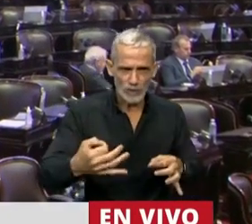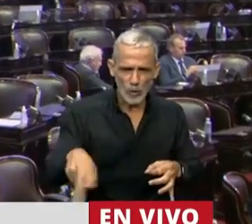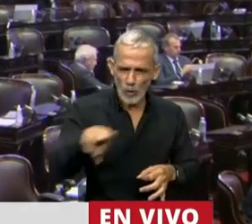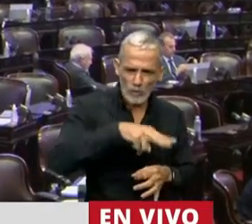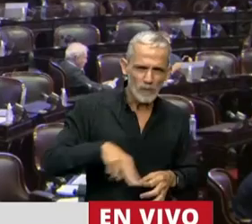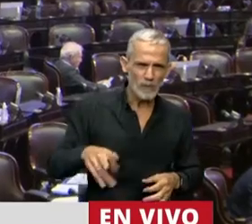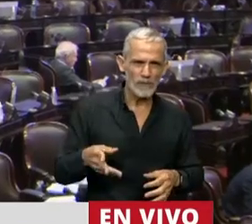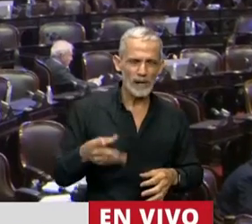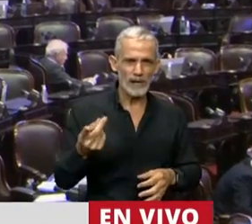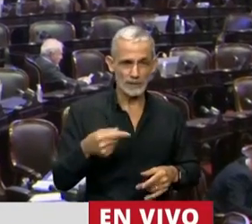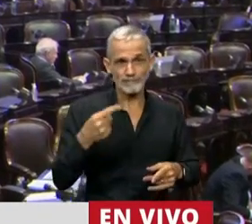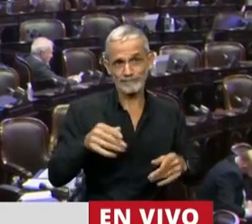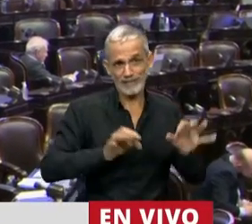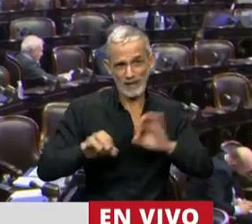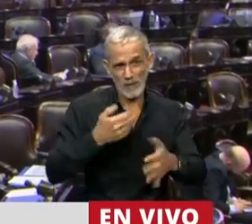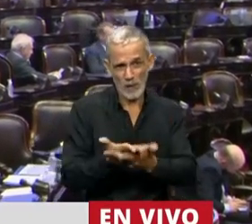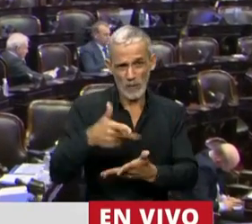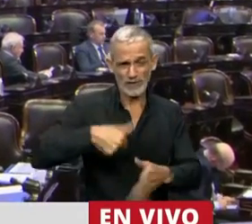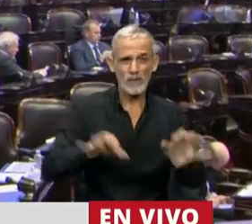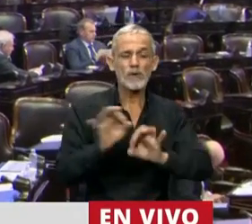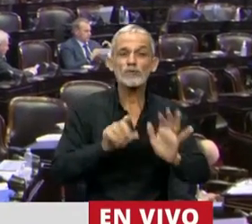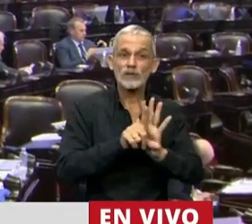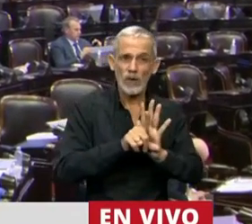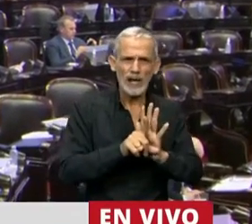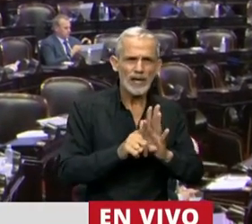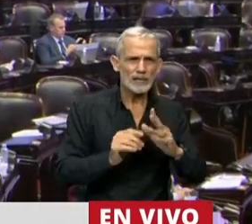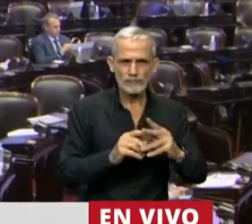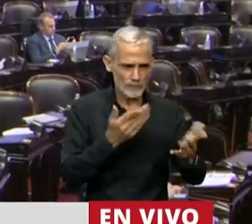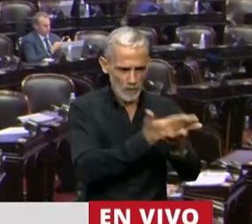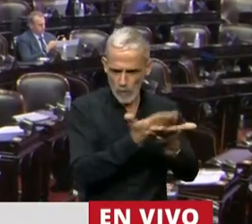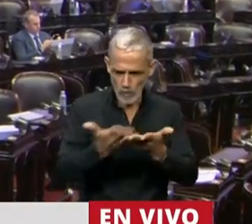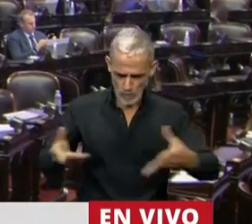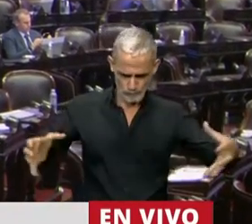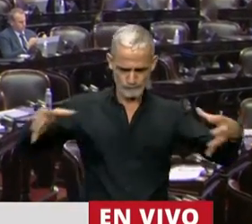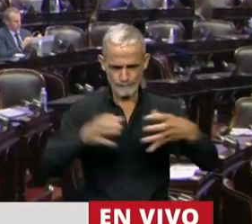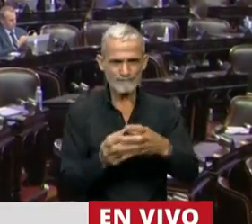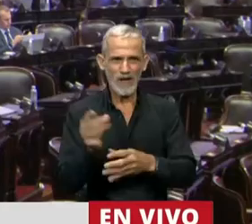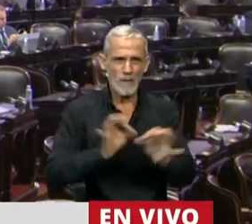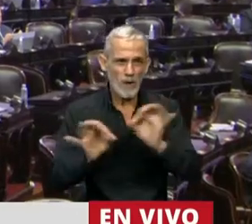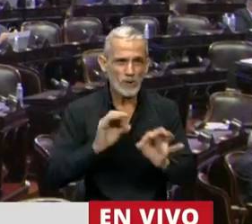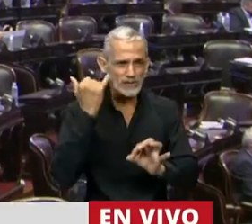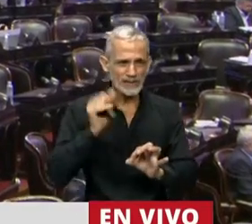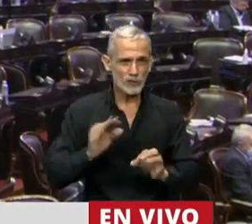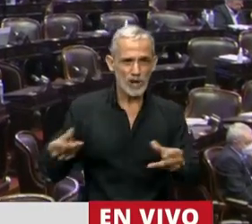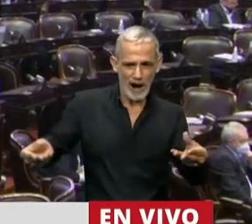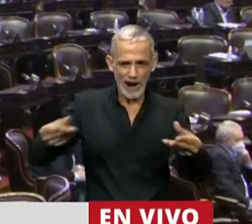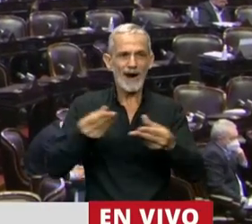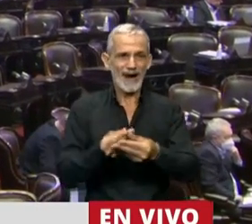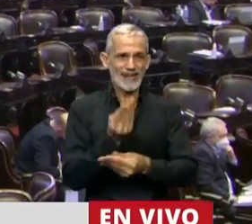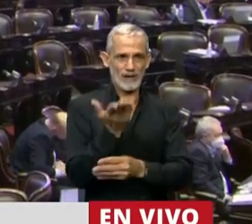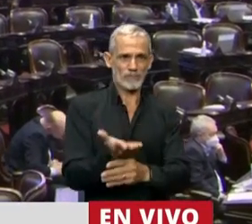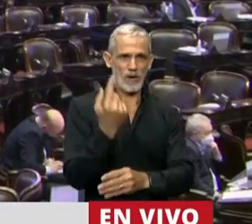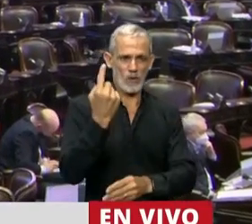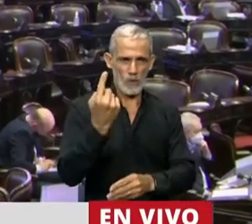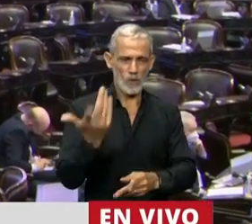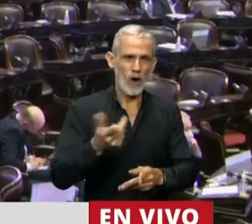De eso se trata entonces las propuestas que analizamos y los dictámenes y los proyectos a los que se van a